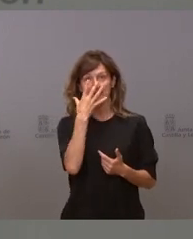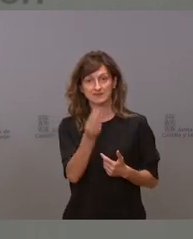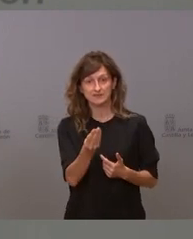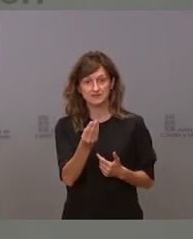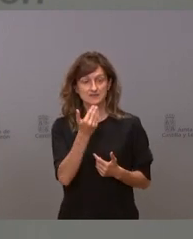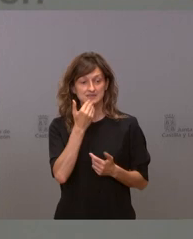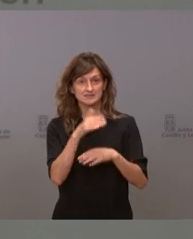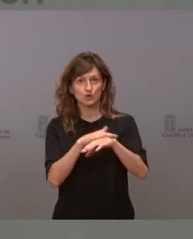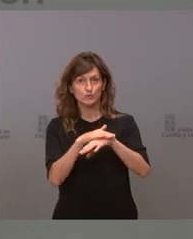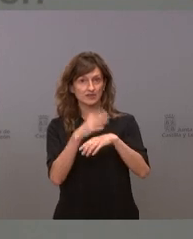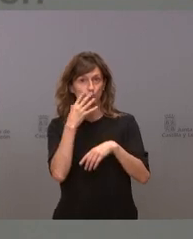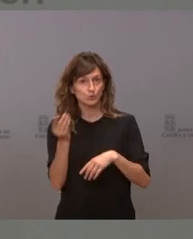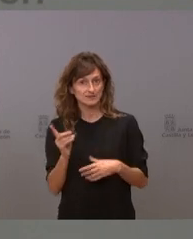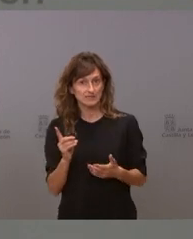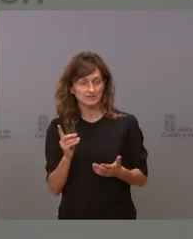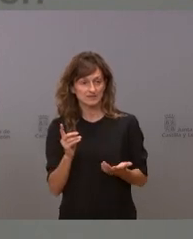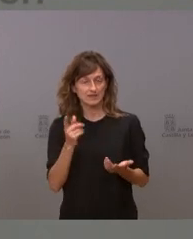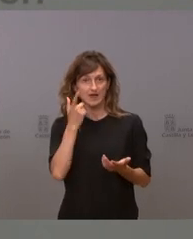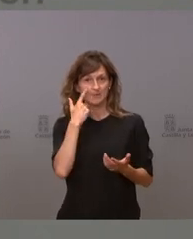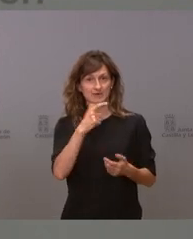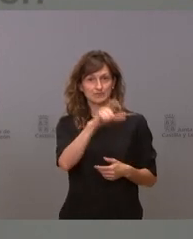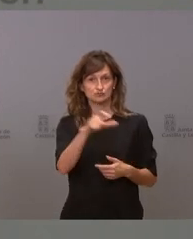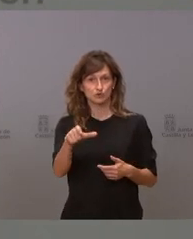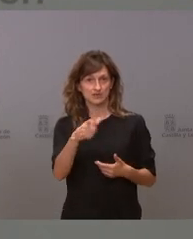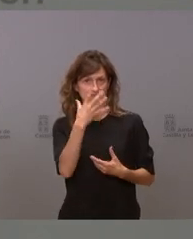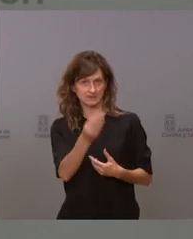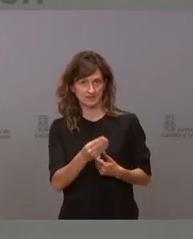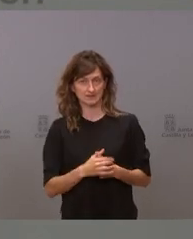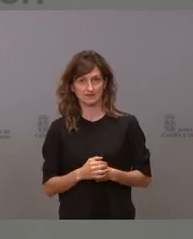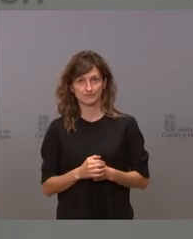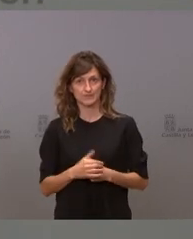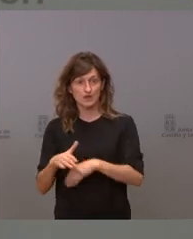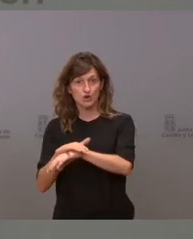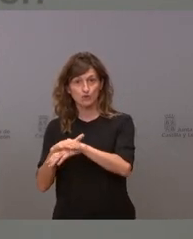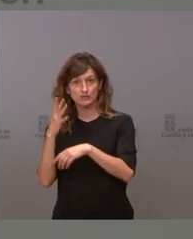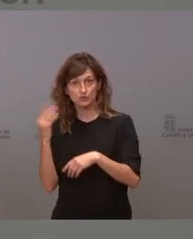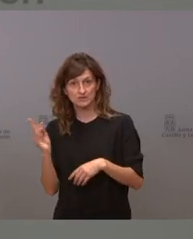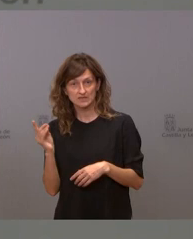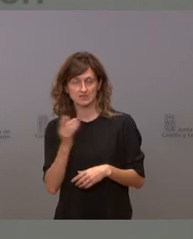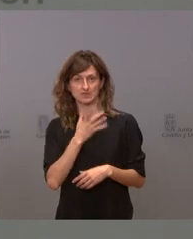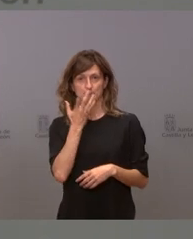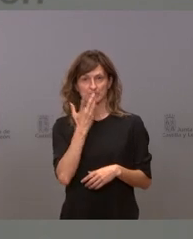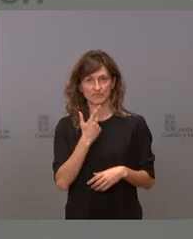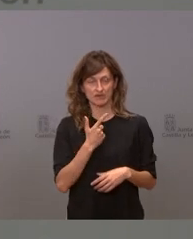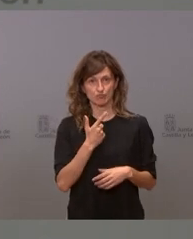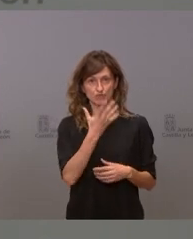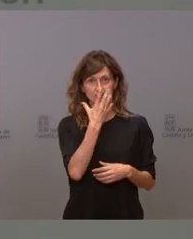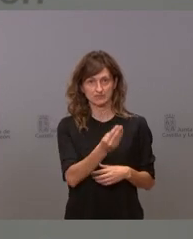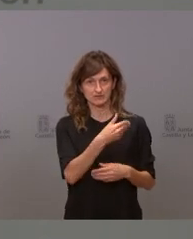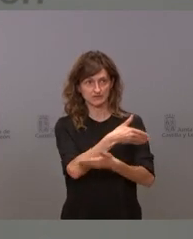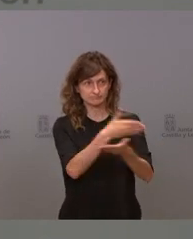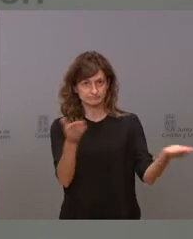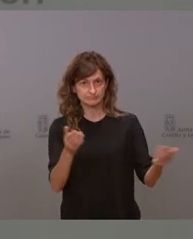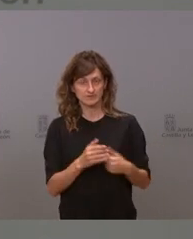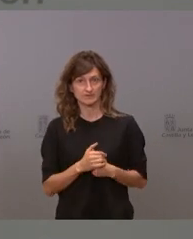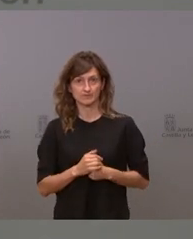no lo entiende el gobierno por lo menos que lo entendieran los ciudadanos si no lo entiende el gobierno por lo menos que lo entendieran quienes tienen que